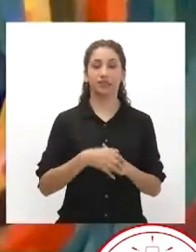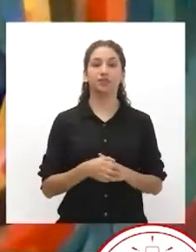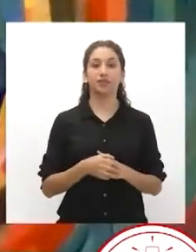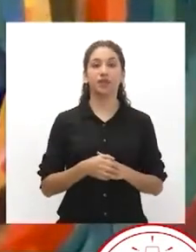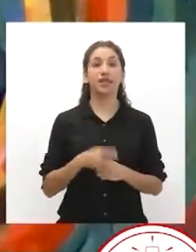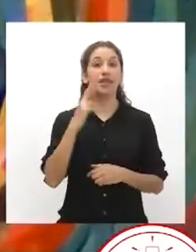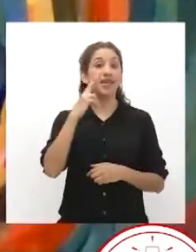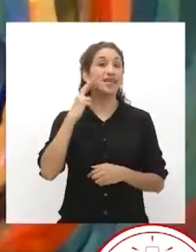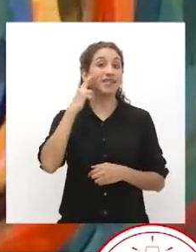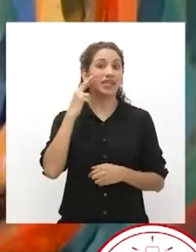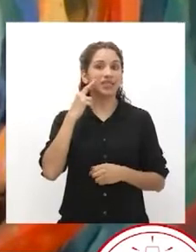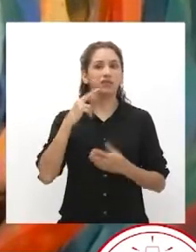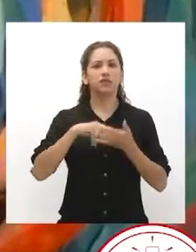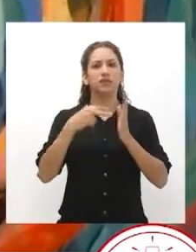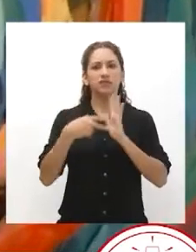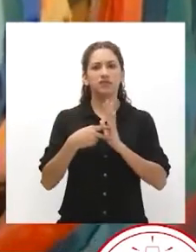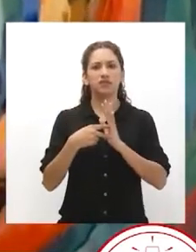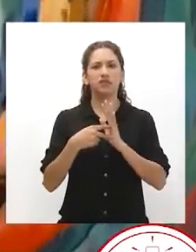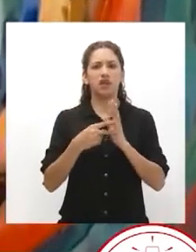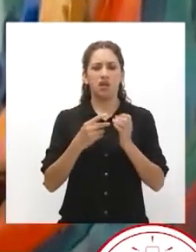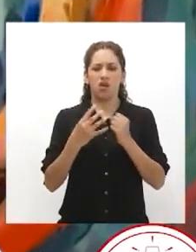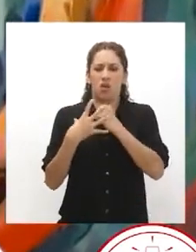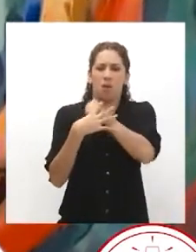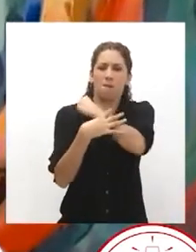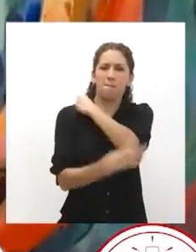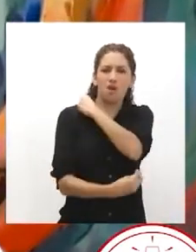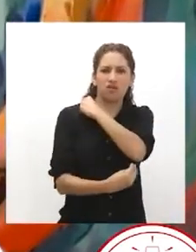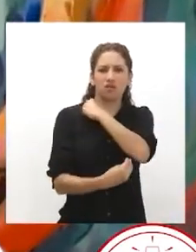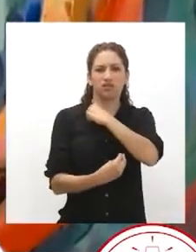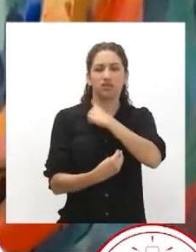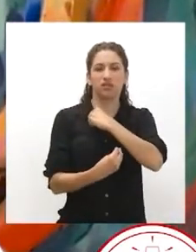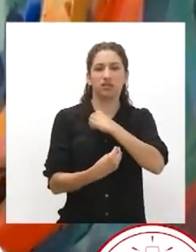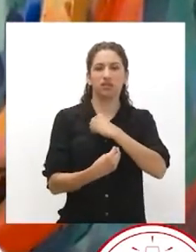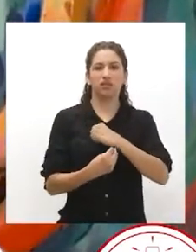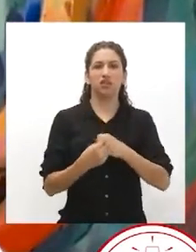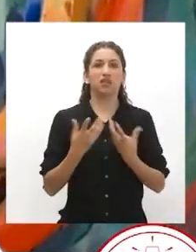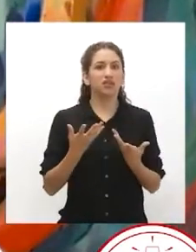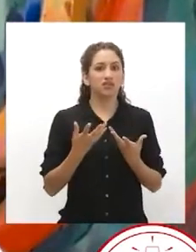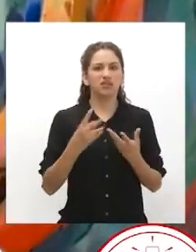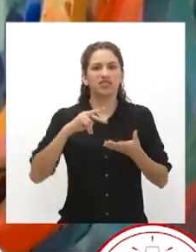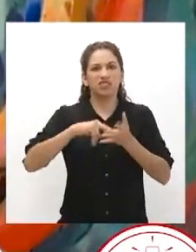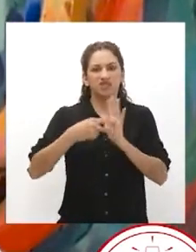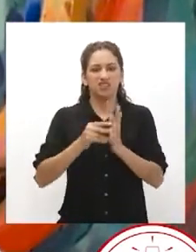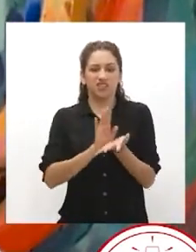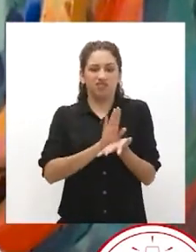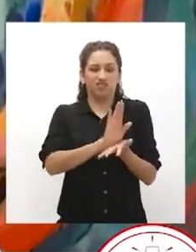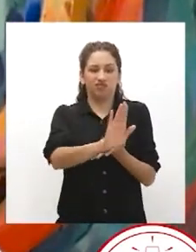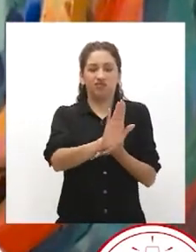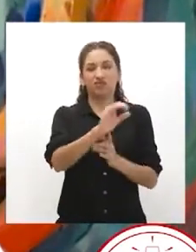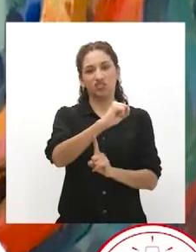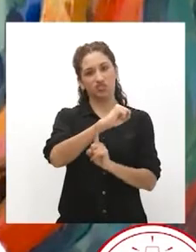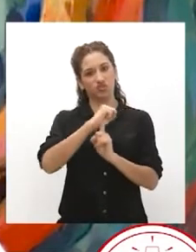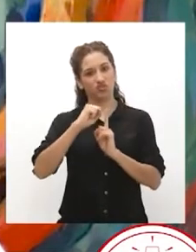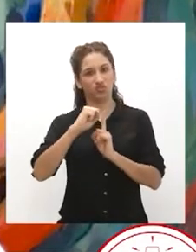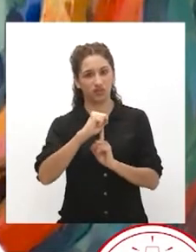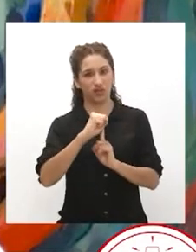El racismo profundiza la pobreza y, por lo tanto, nos lleva a la exclusión social.